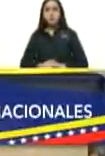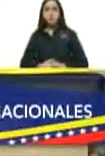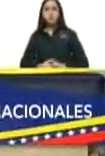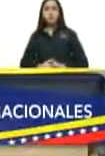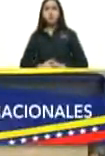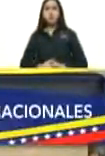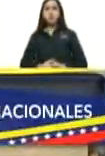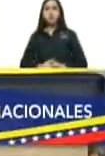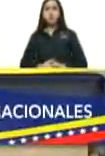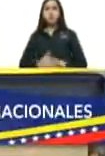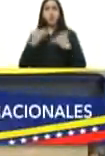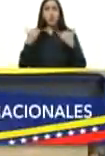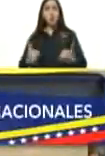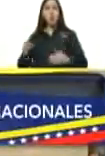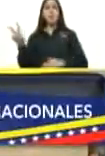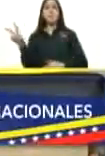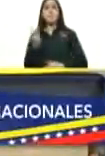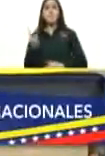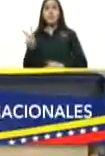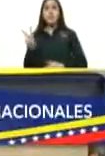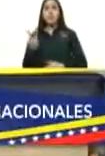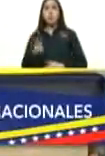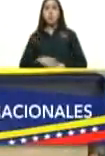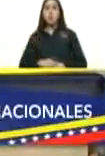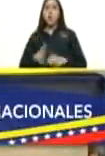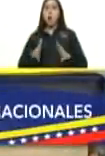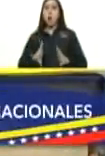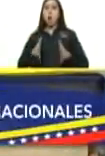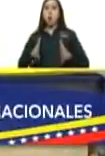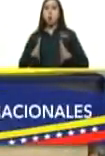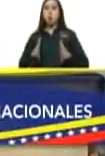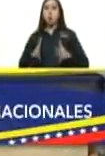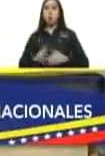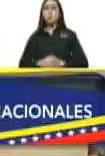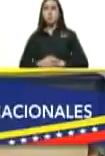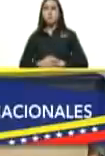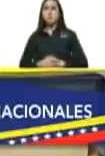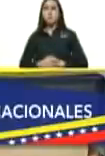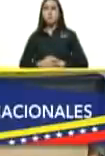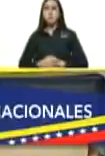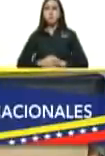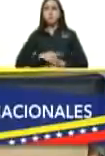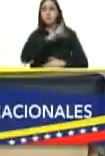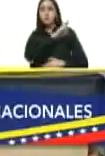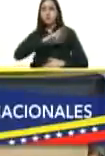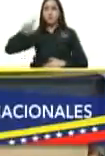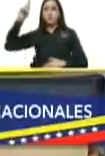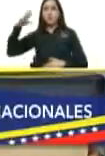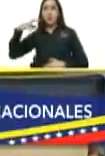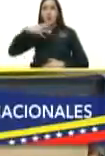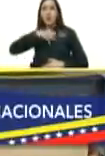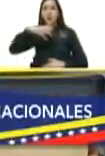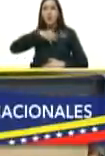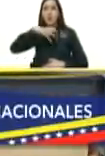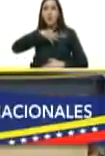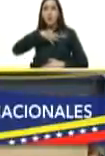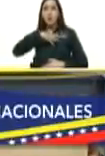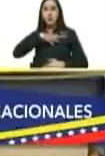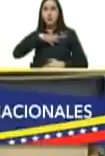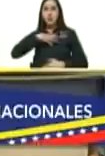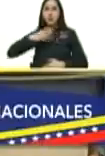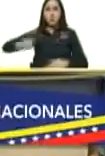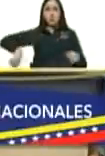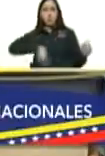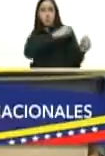Hoy Venezuela obtuvo el premio Guinness a la